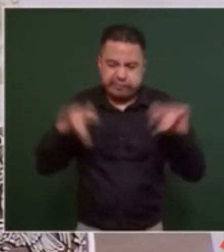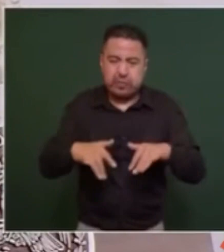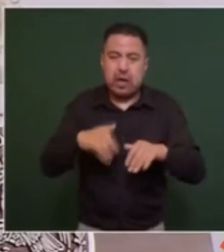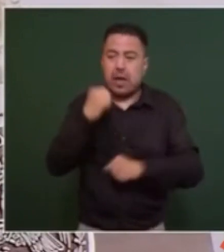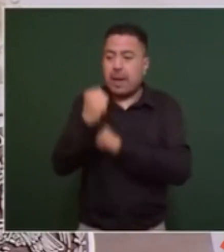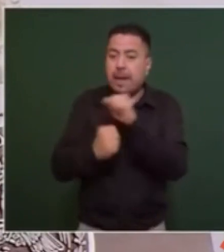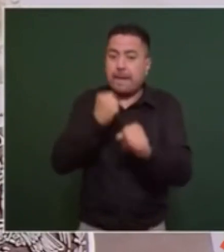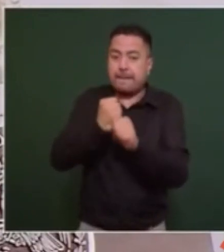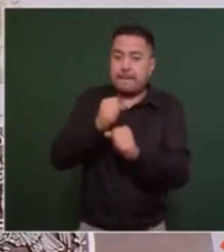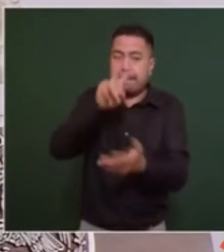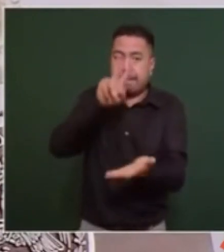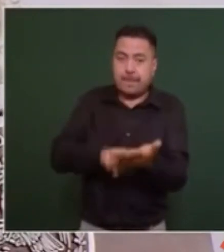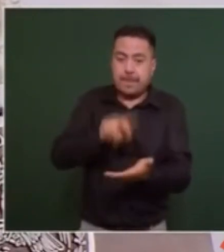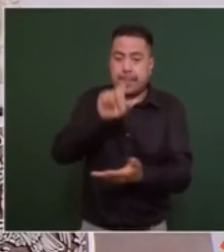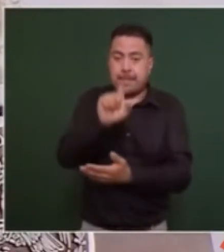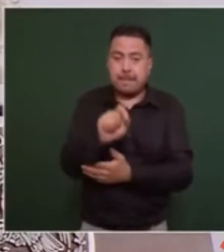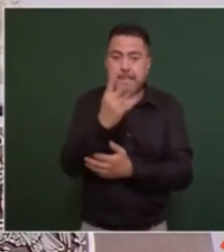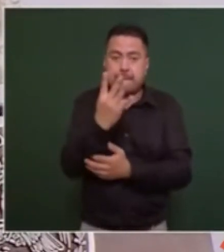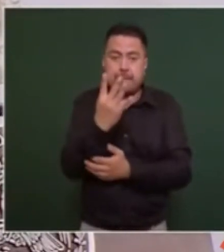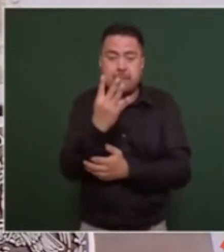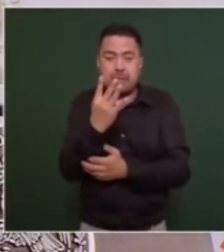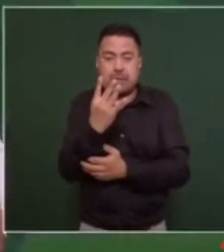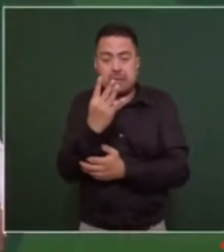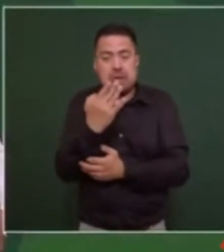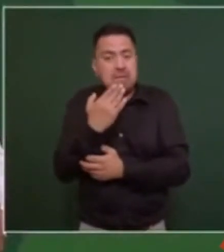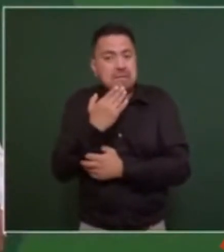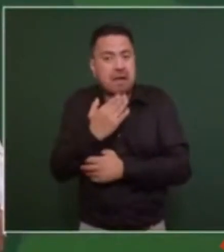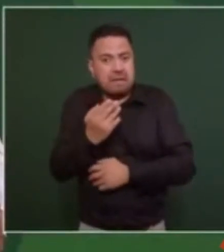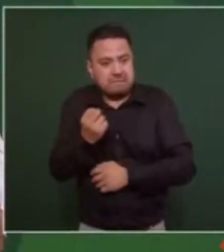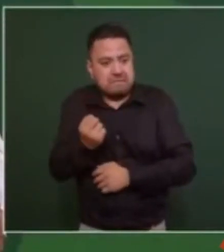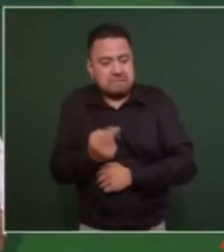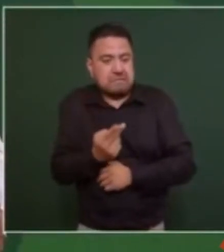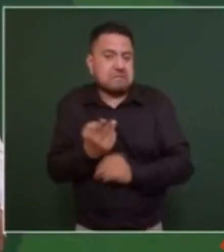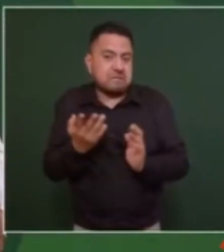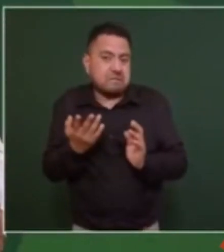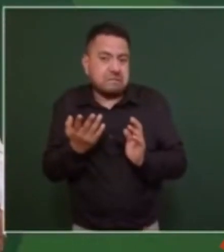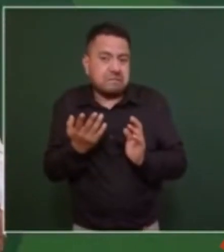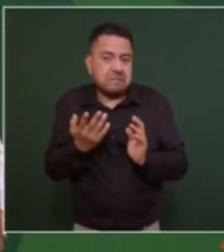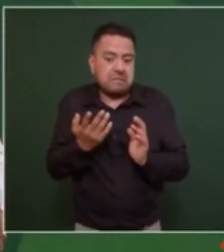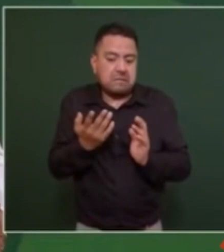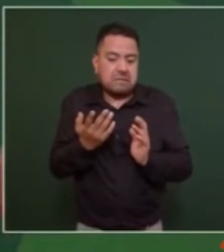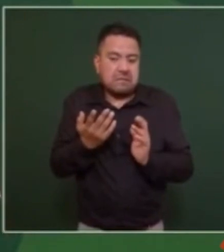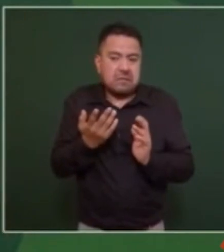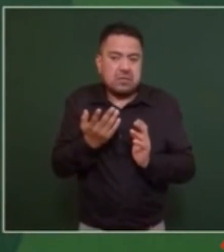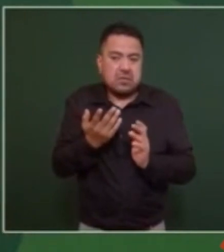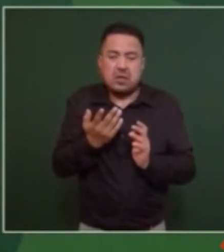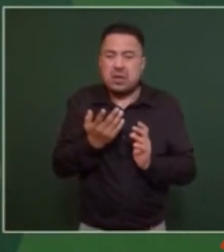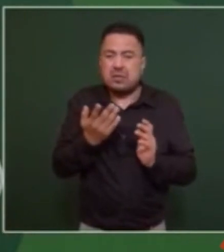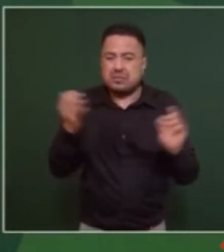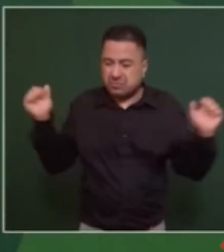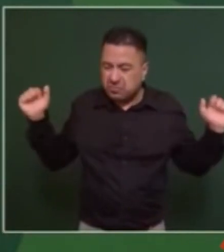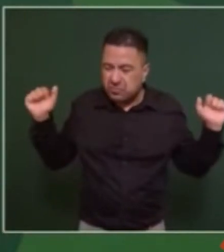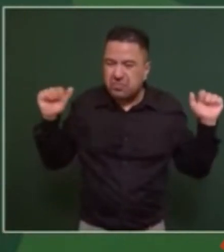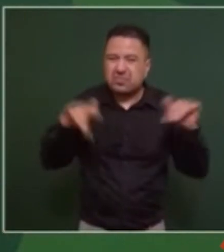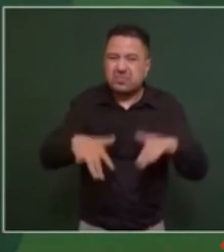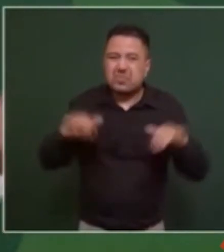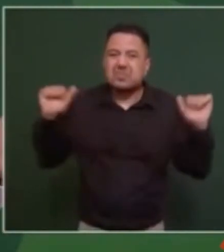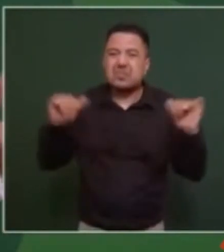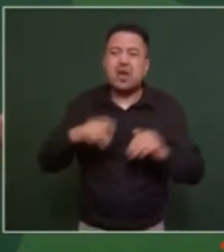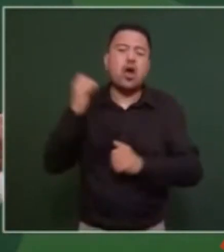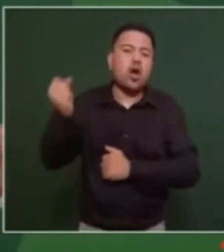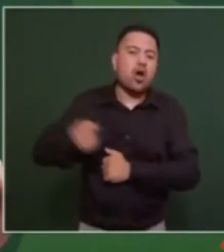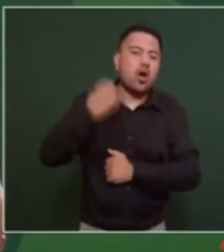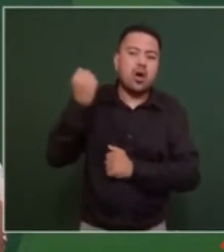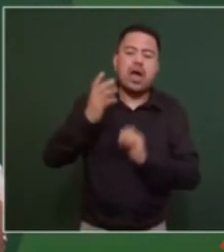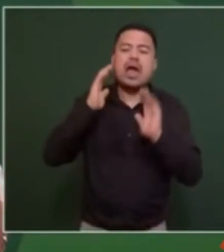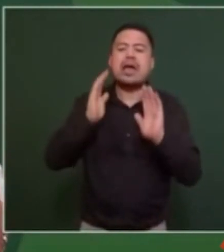año 2024. Afortunadamente quiero decirles que estas convenciones y congresos ya estaban